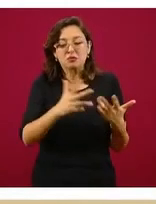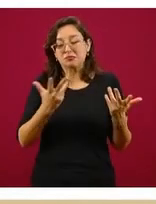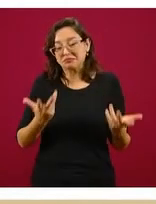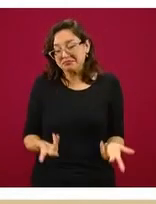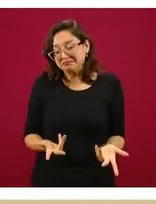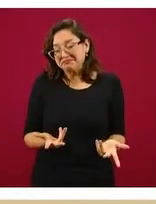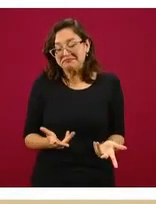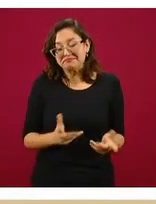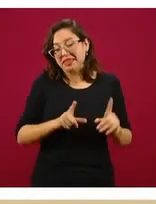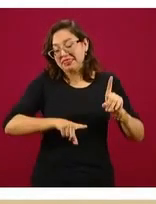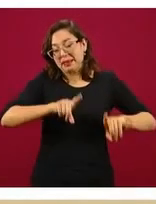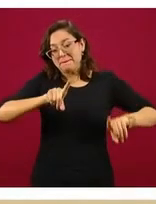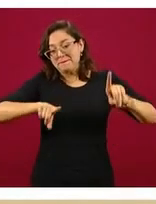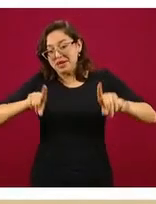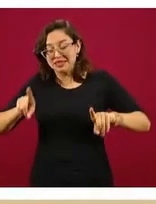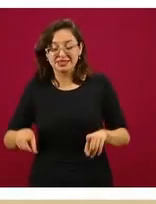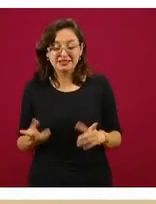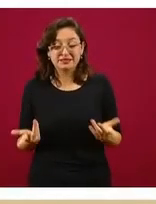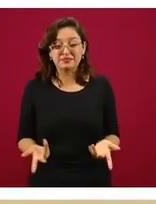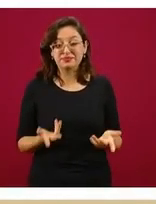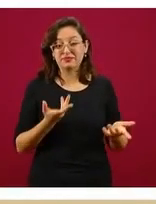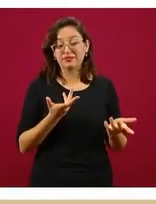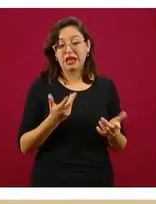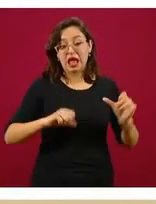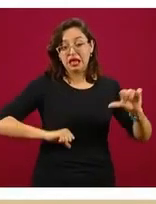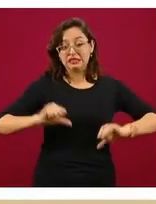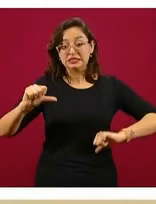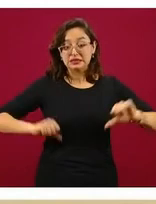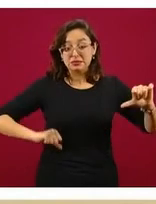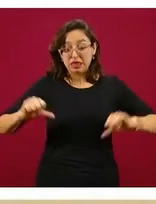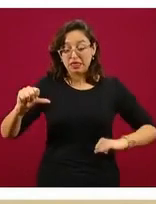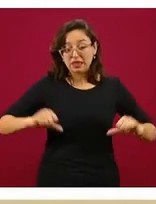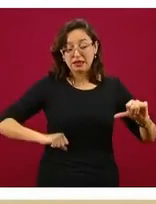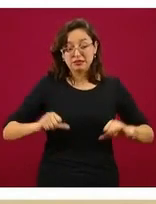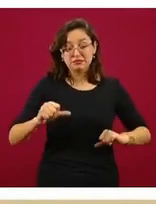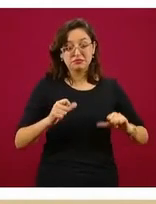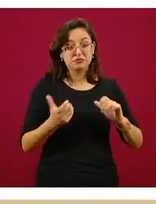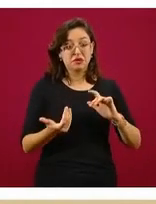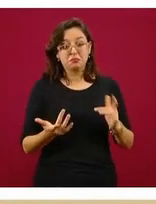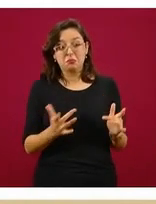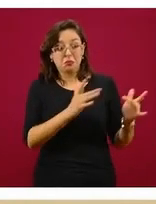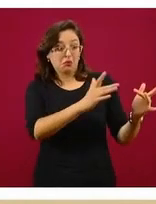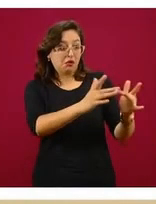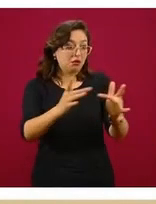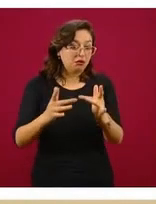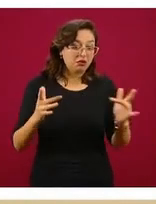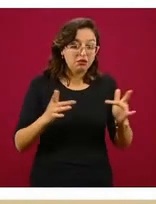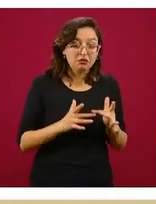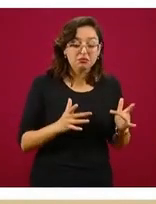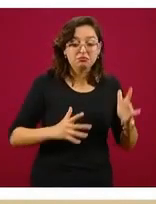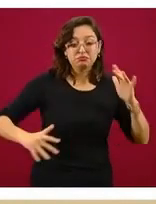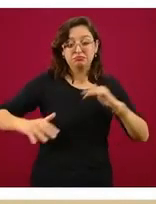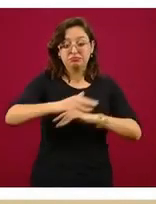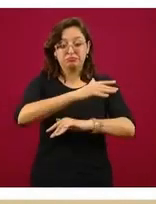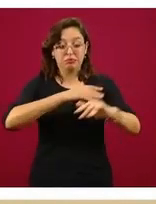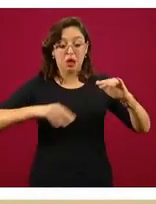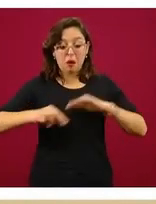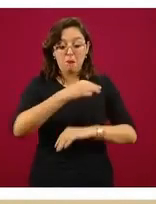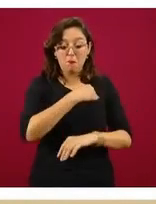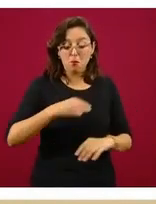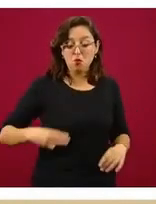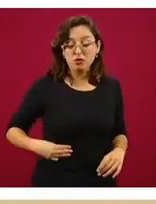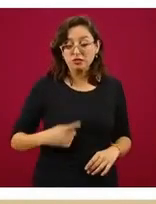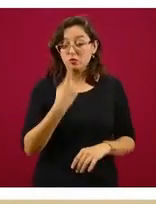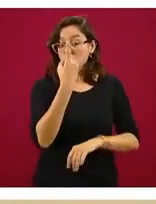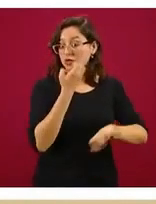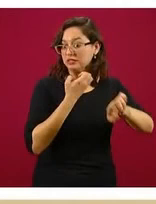municipales, dependiendo también de la actividad y de la interconexión que hay entre los municipios de